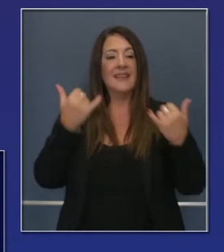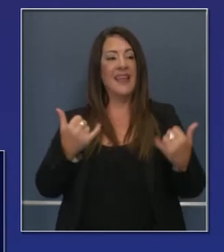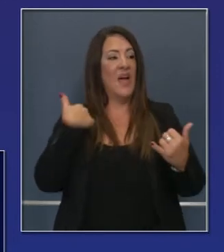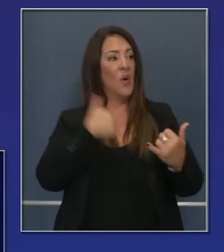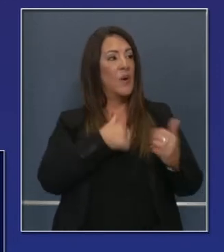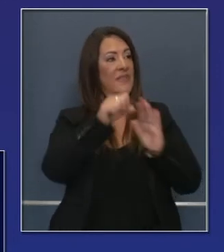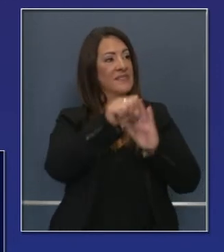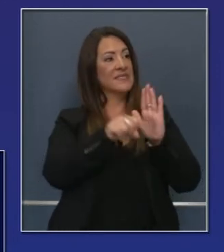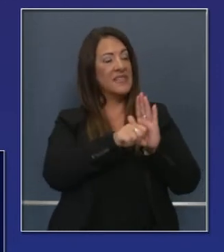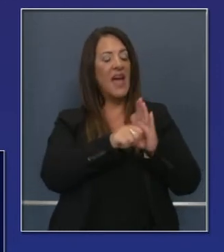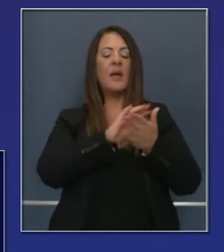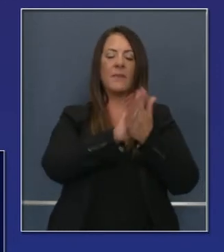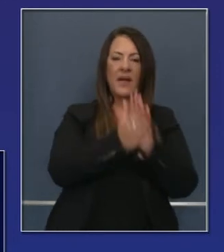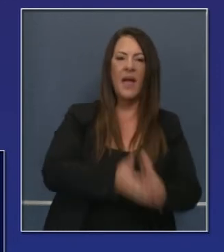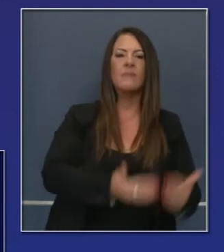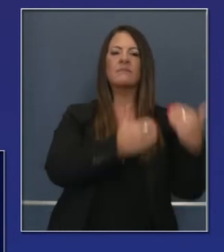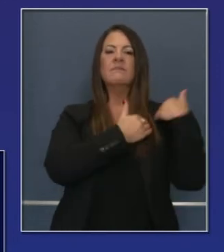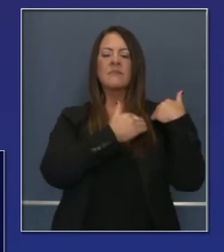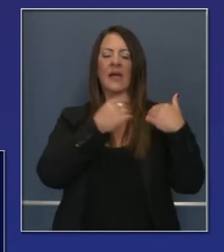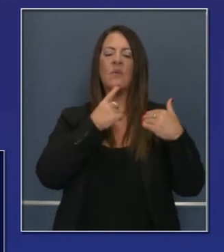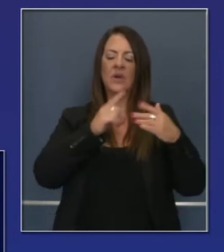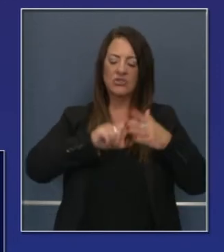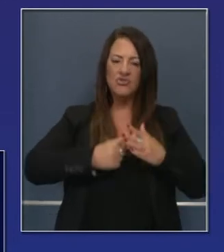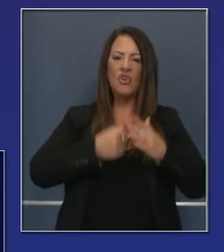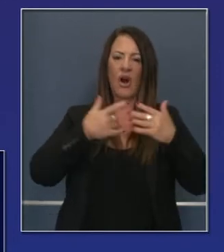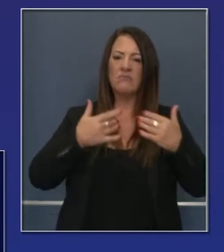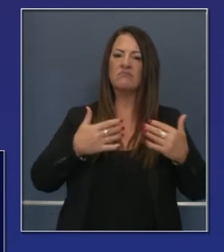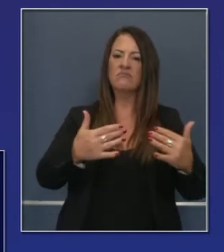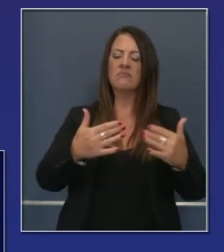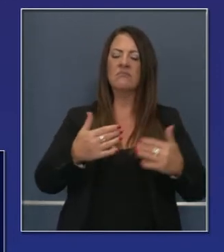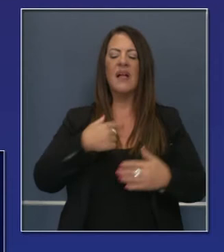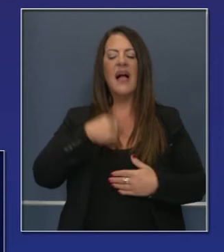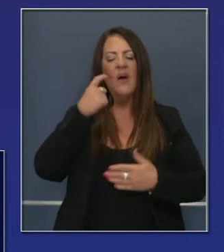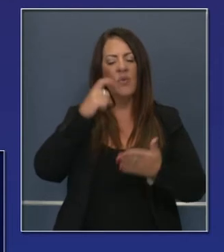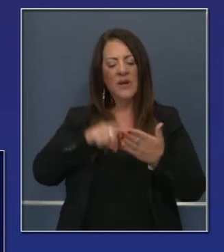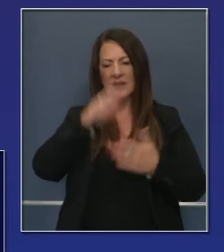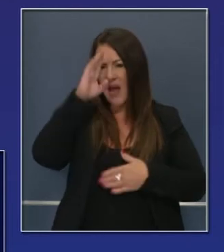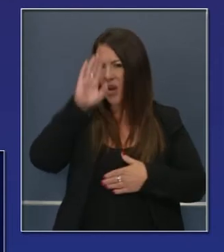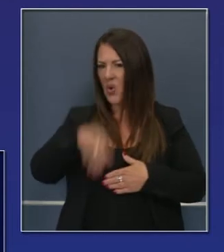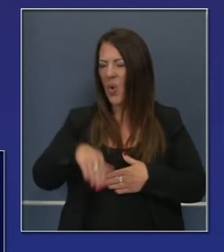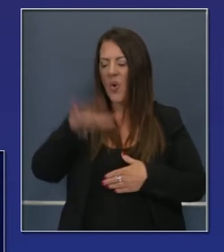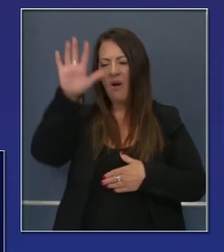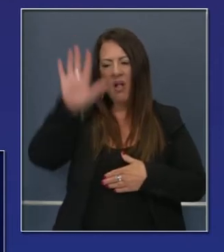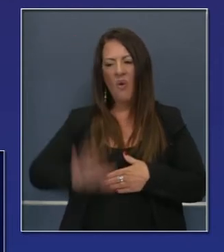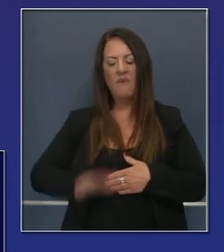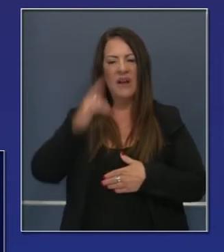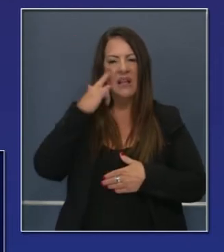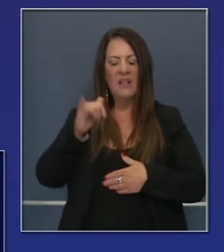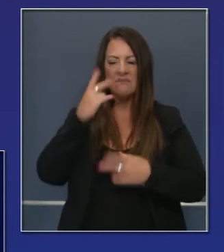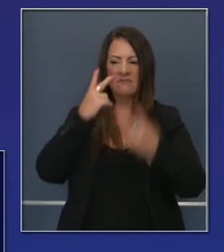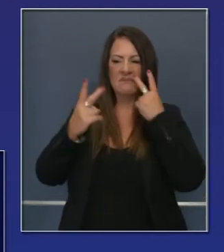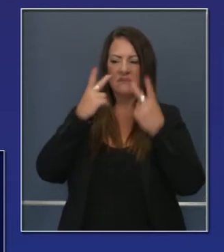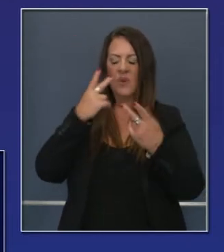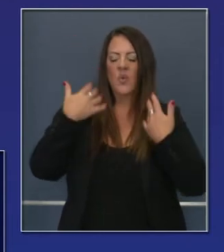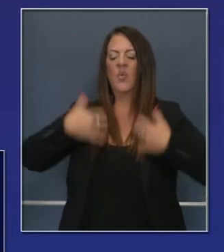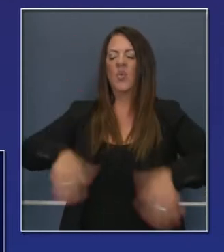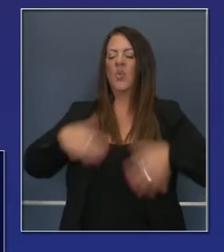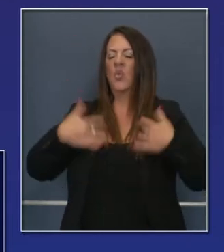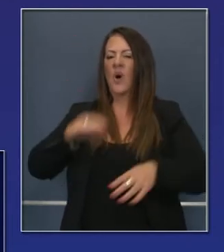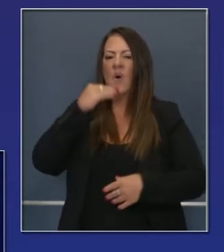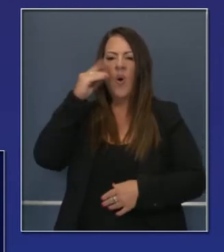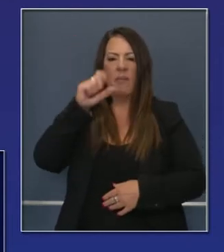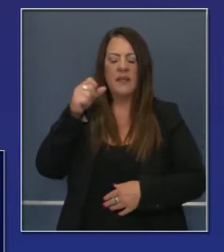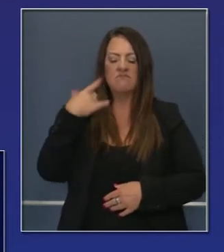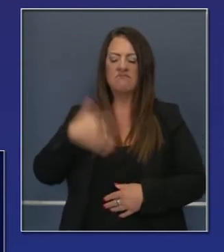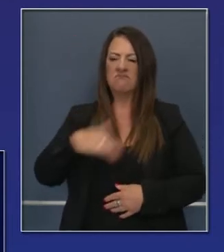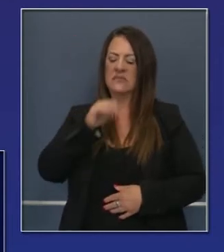forma muy poderosa de cumplir con estos recursos y recién estamos empezando. Yo reconozco las condiciones a través del estado. Son condiciones